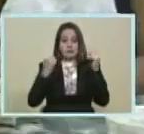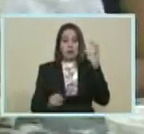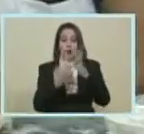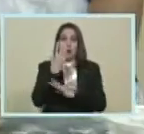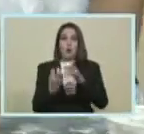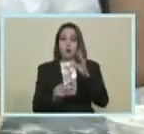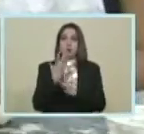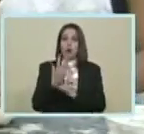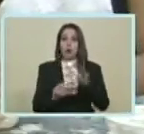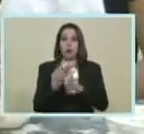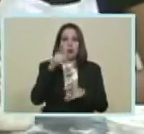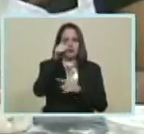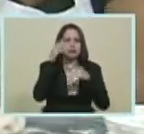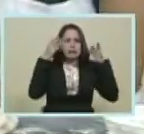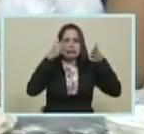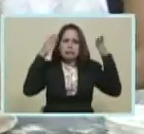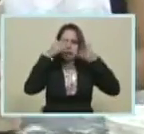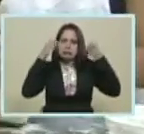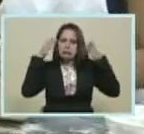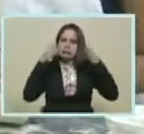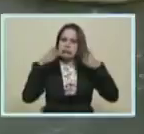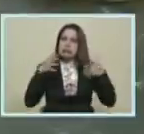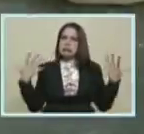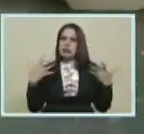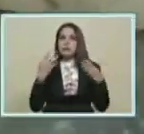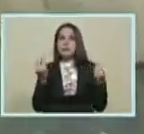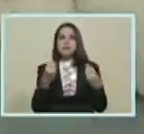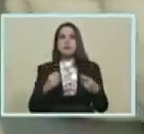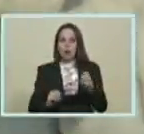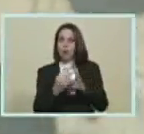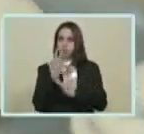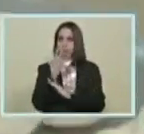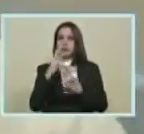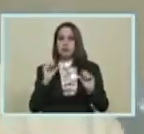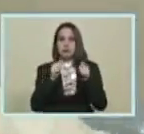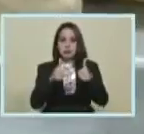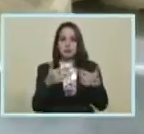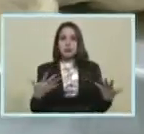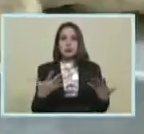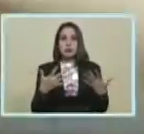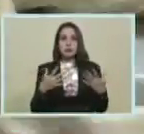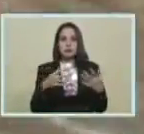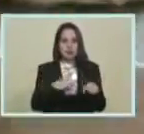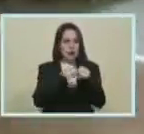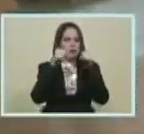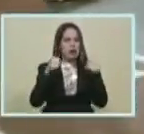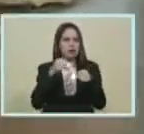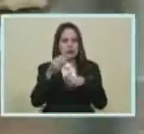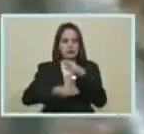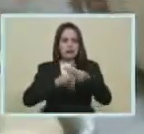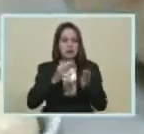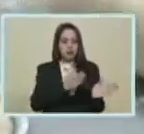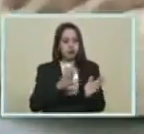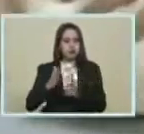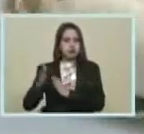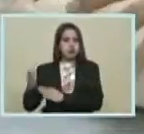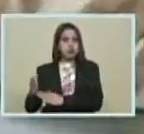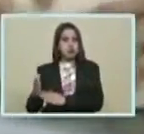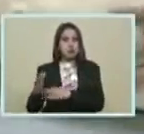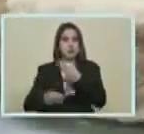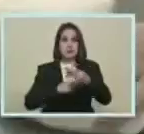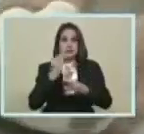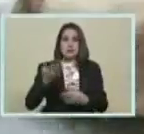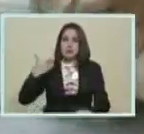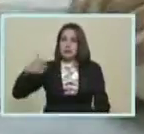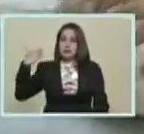Al calor De su orientación Y de su instrucción Y alrededor De estas panaderías Se ha conformado Y se han organizado Panaderías Que ya